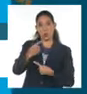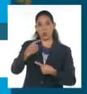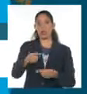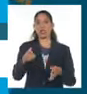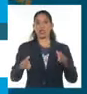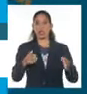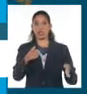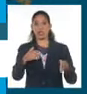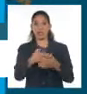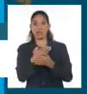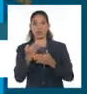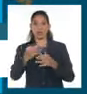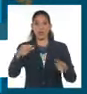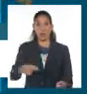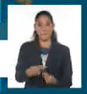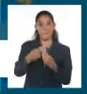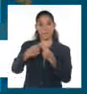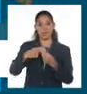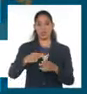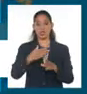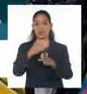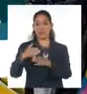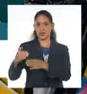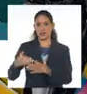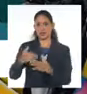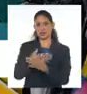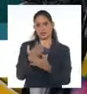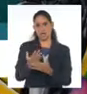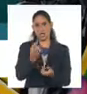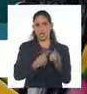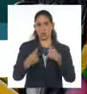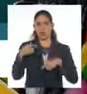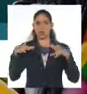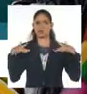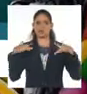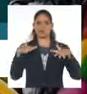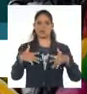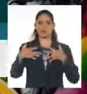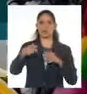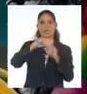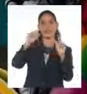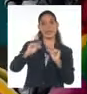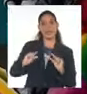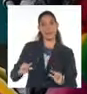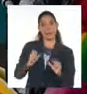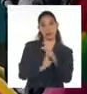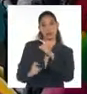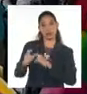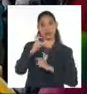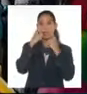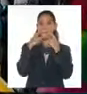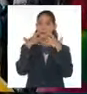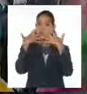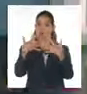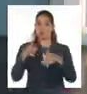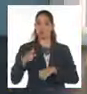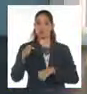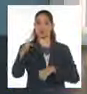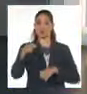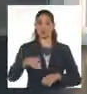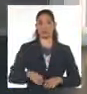esto es un evento de dos días que acoge a más de un centenar de líderes mundiales para debatir temas apremiantes sobre los tiempos venideros